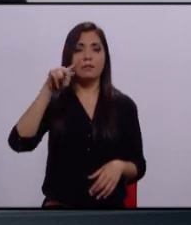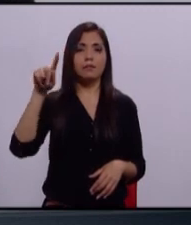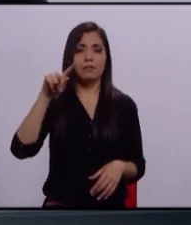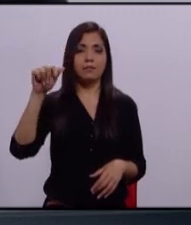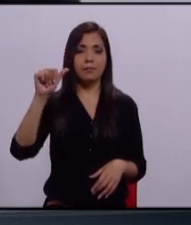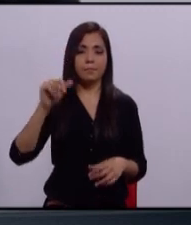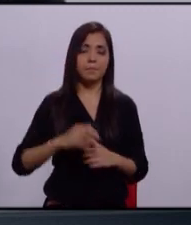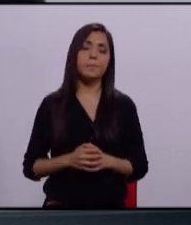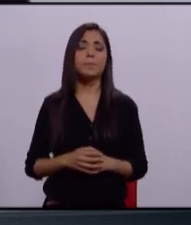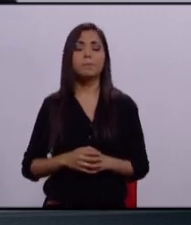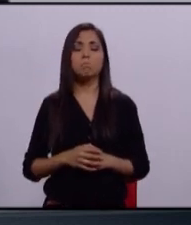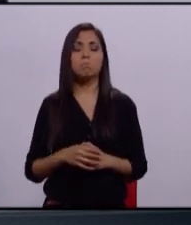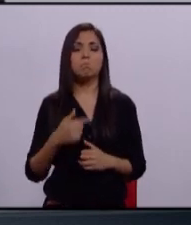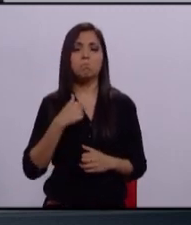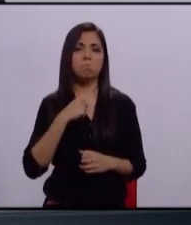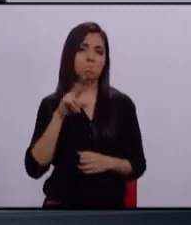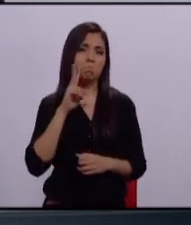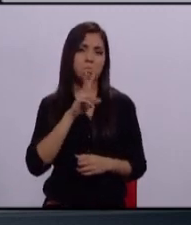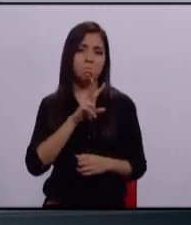Yo veo el contexto